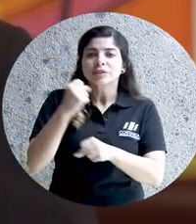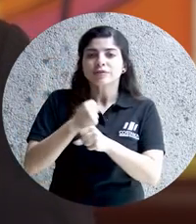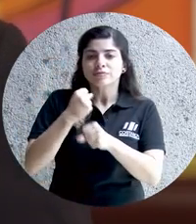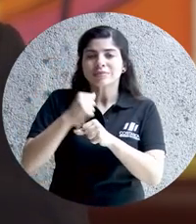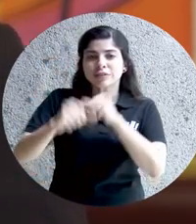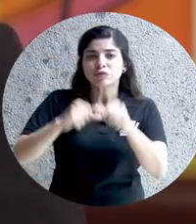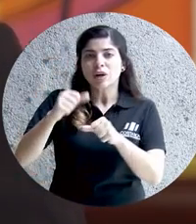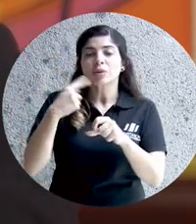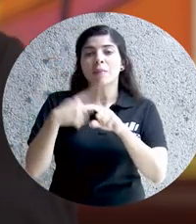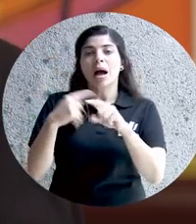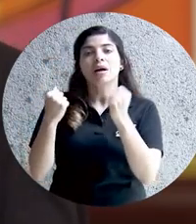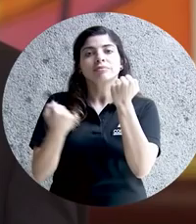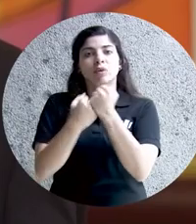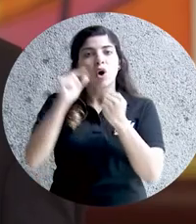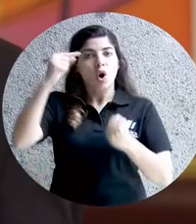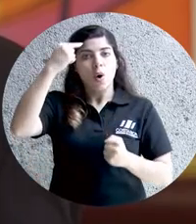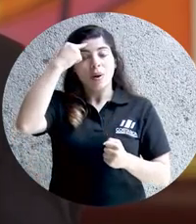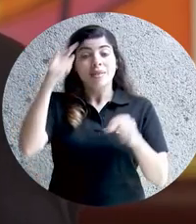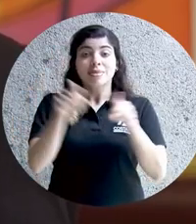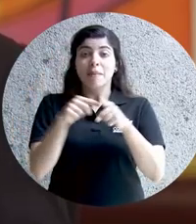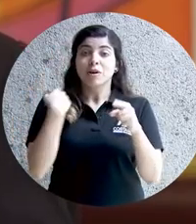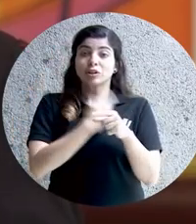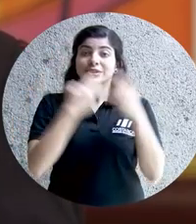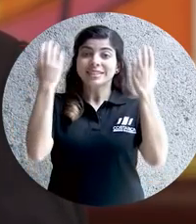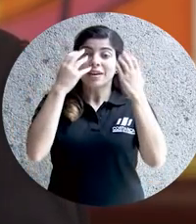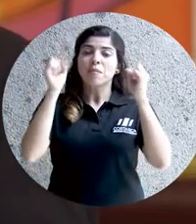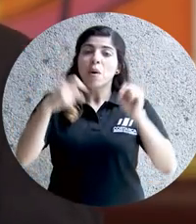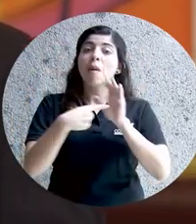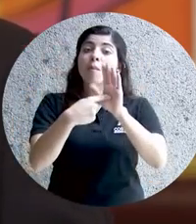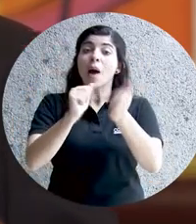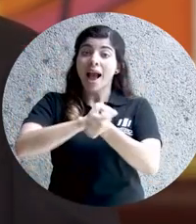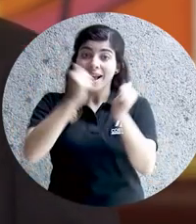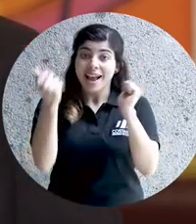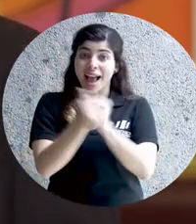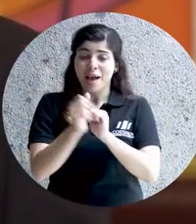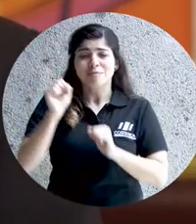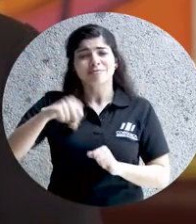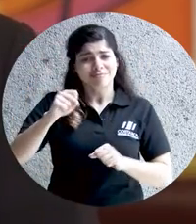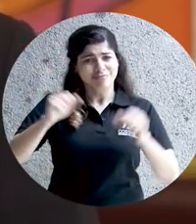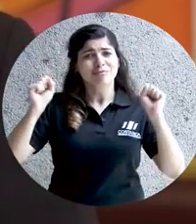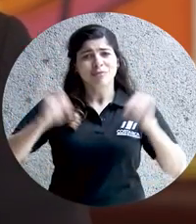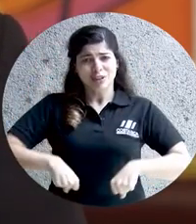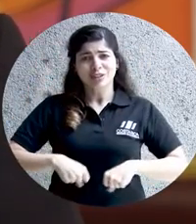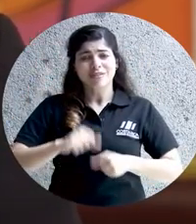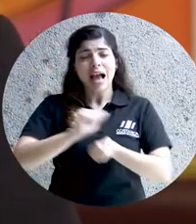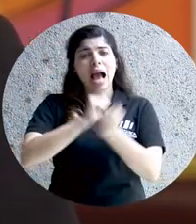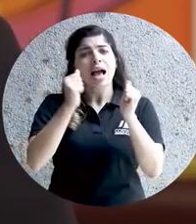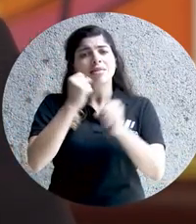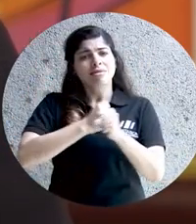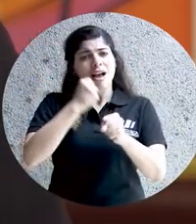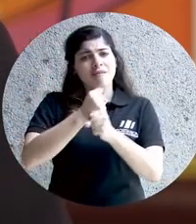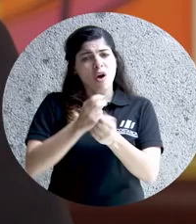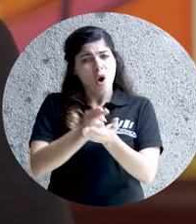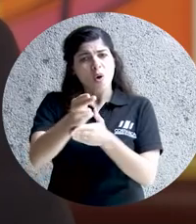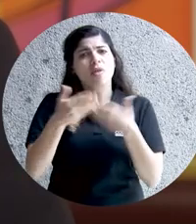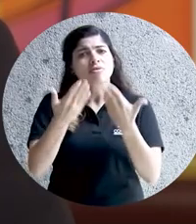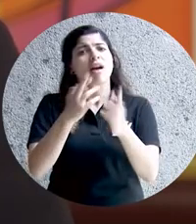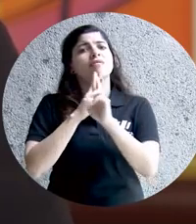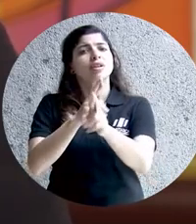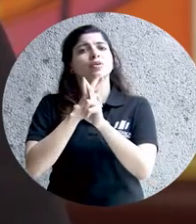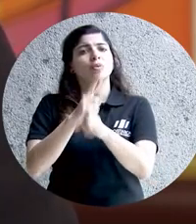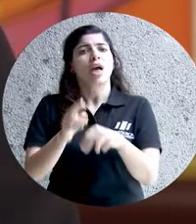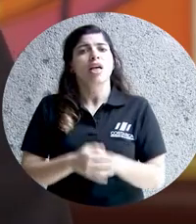respaldo del gobierno. Y también celebramos porque estamos demostrando que el cambio sí es posible, que el trabajo honesto genera